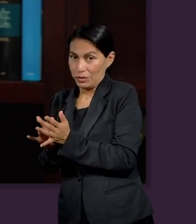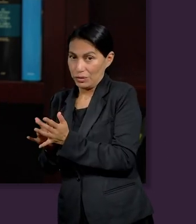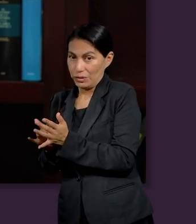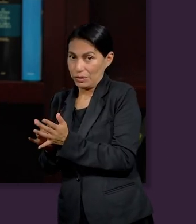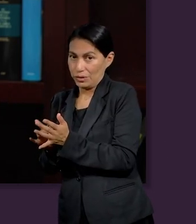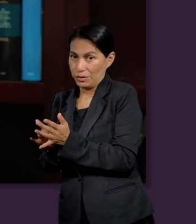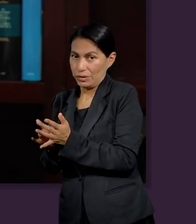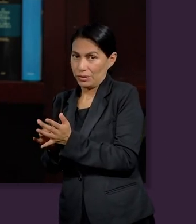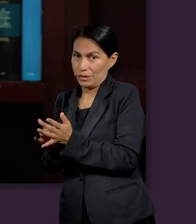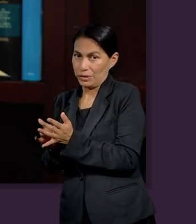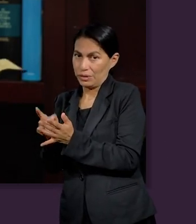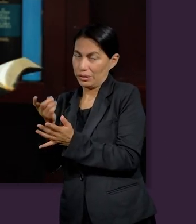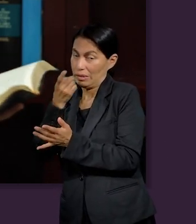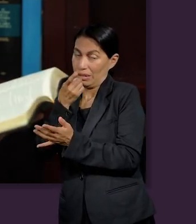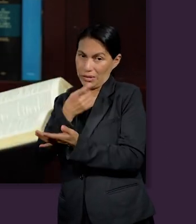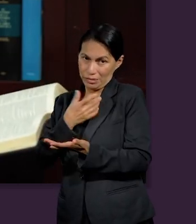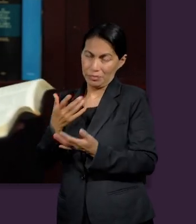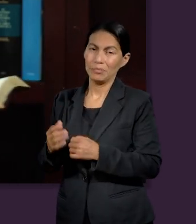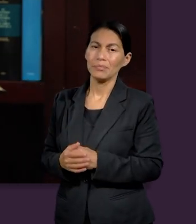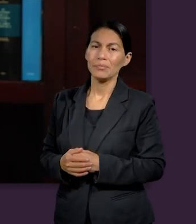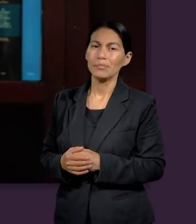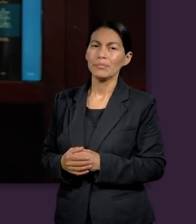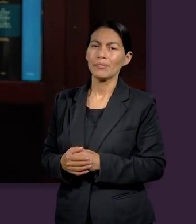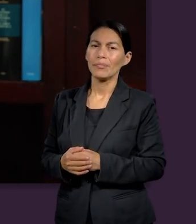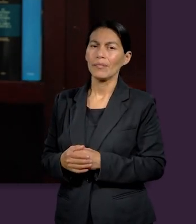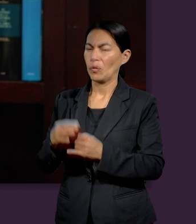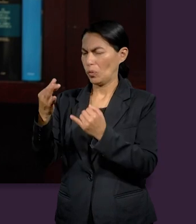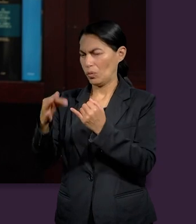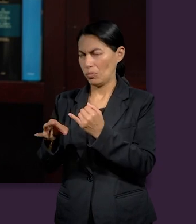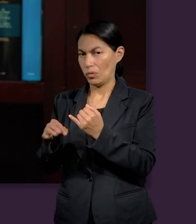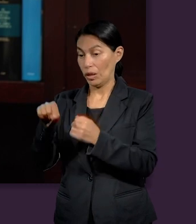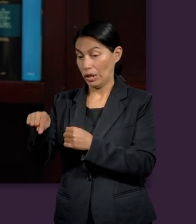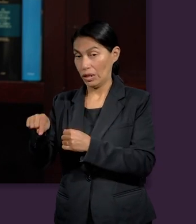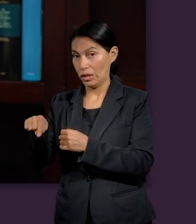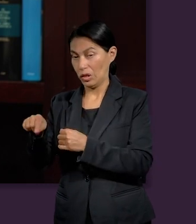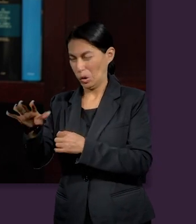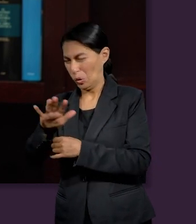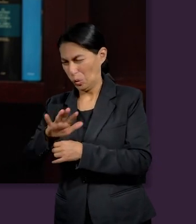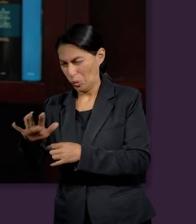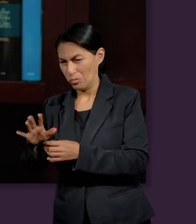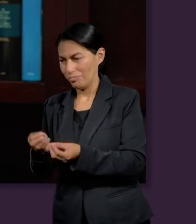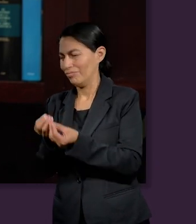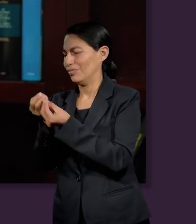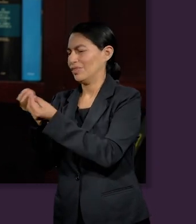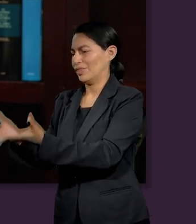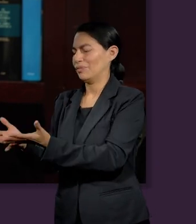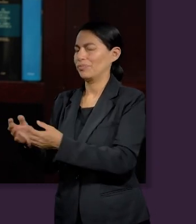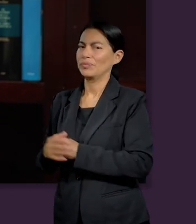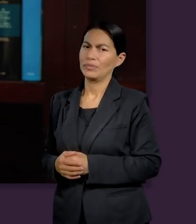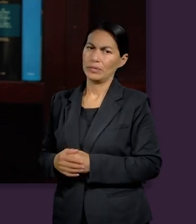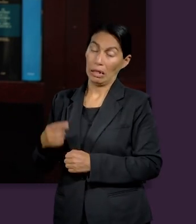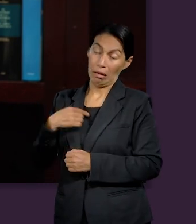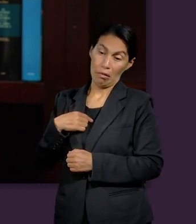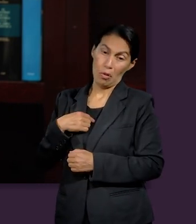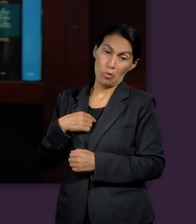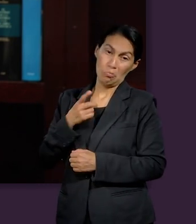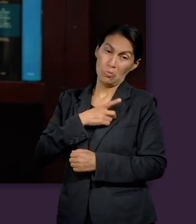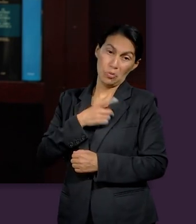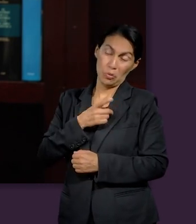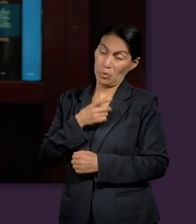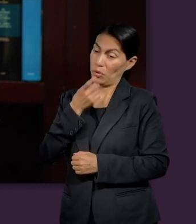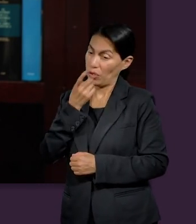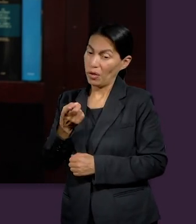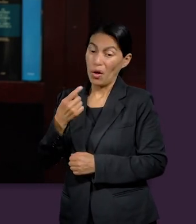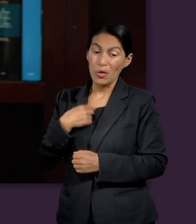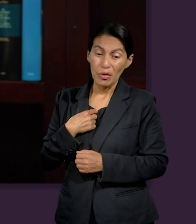platicar con él se sentó y abrió su corazón a lo que Jesús le había ofrecido